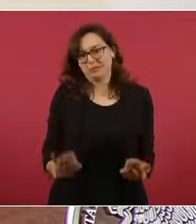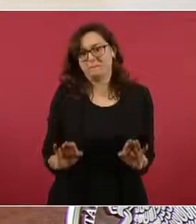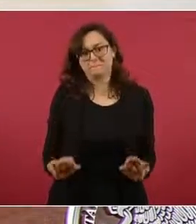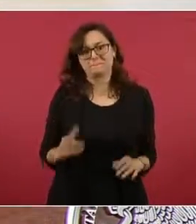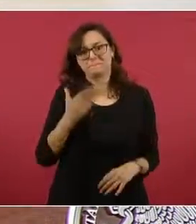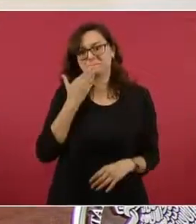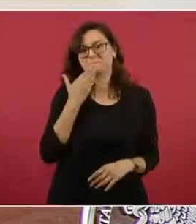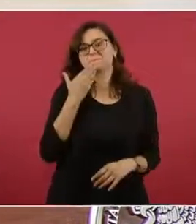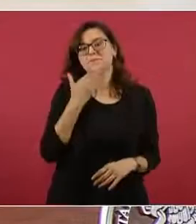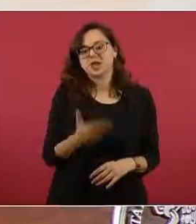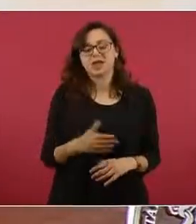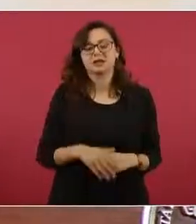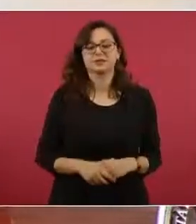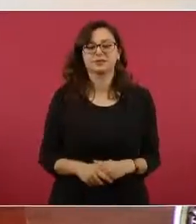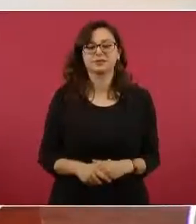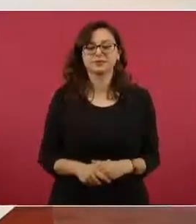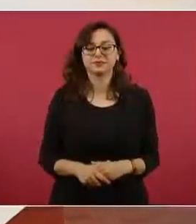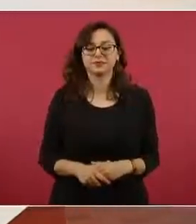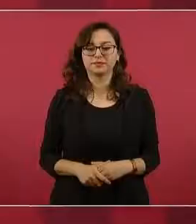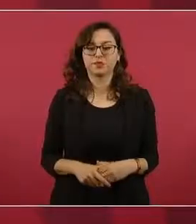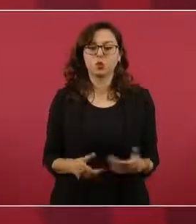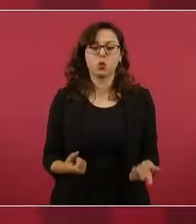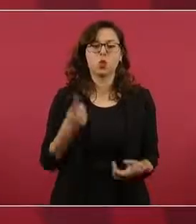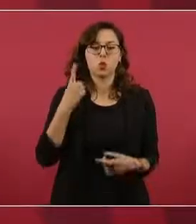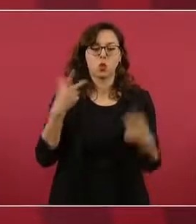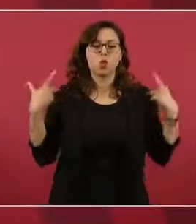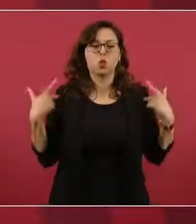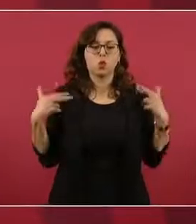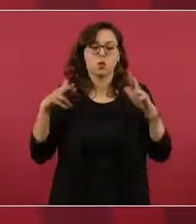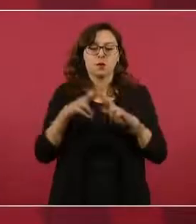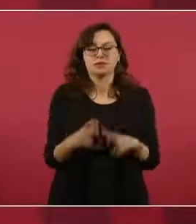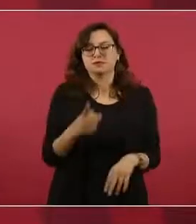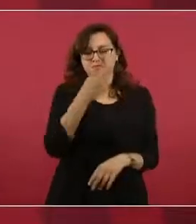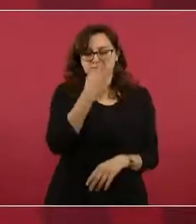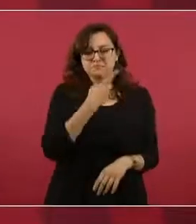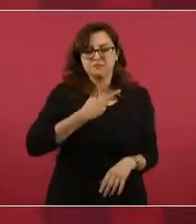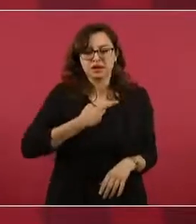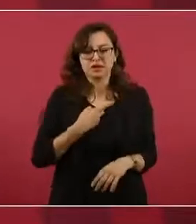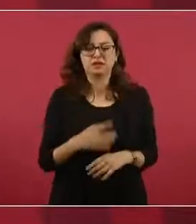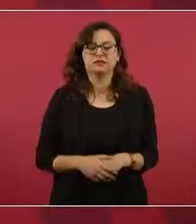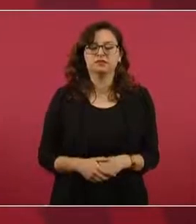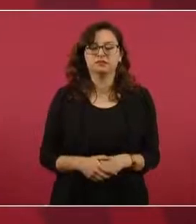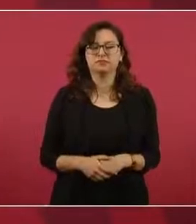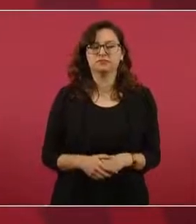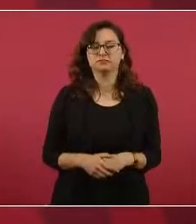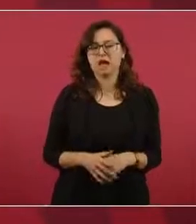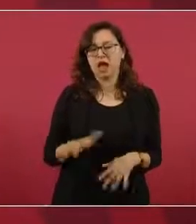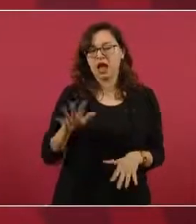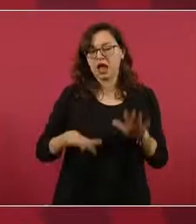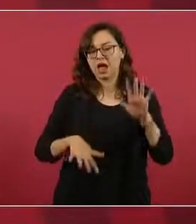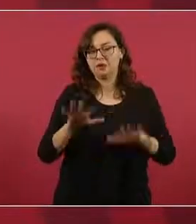el pueblo no tiene del todo claro